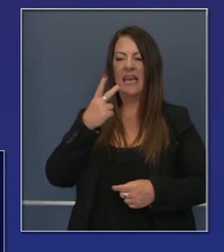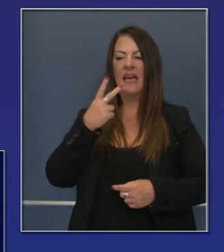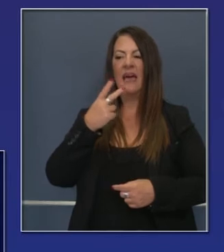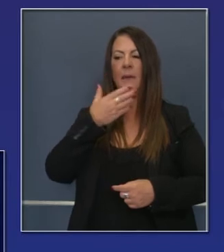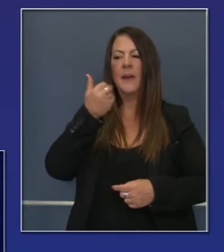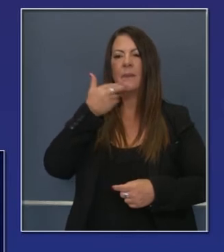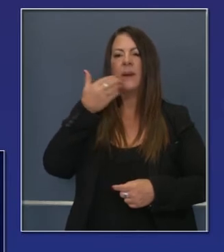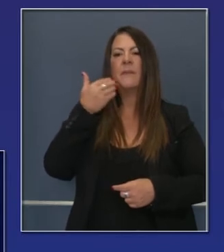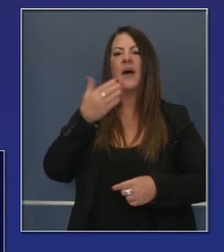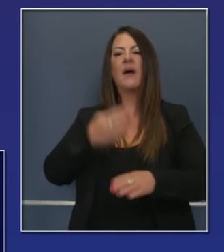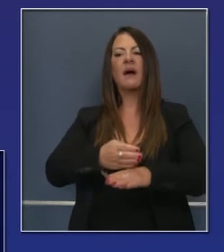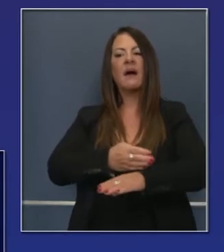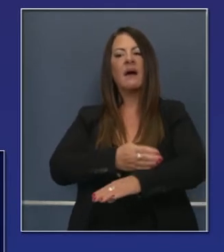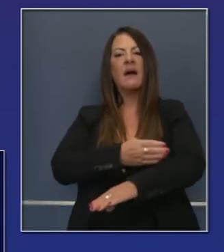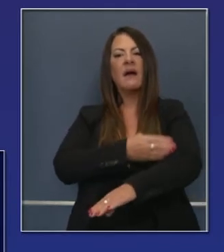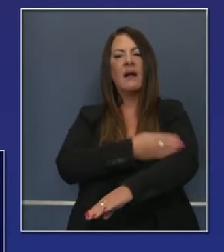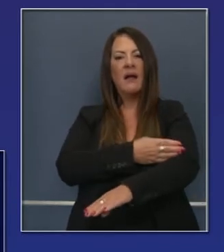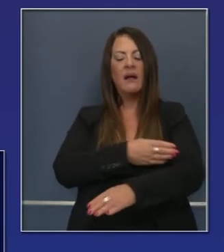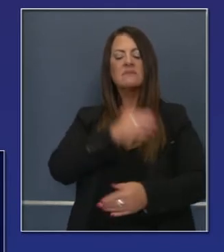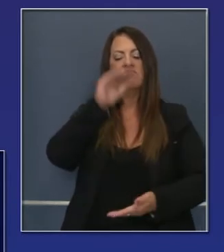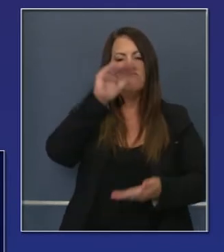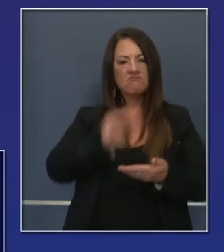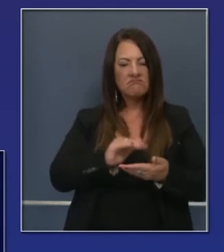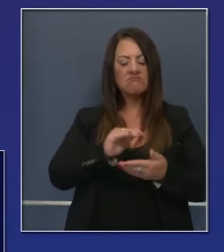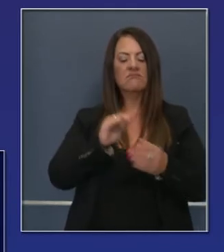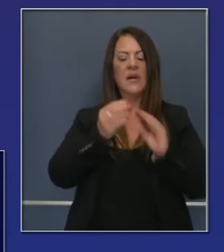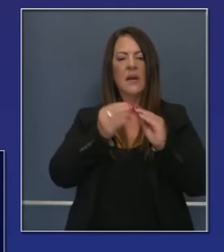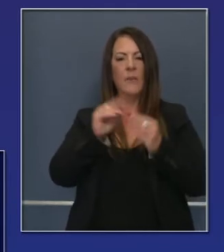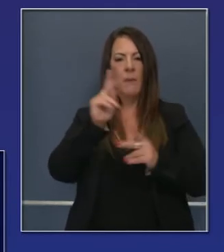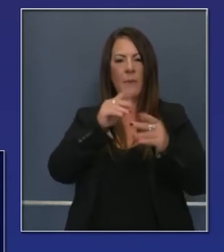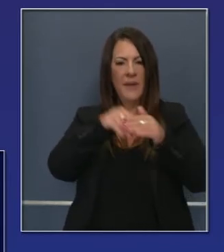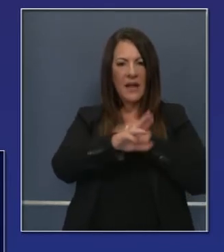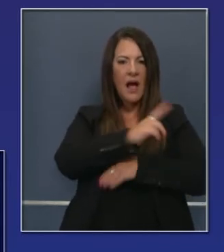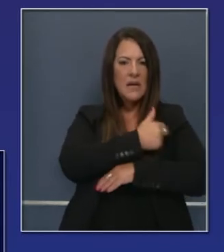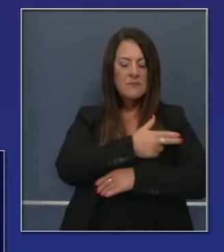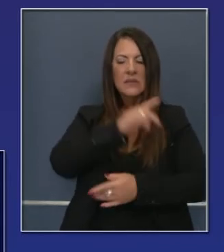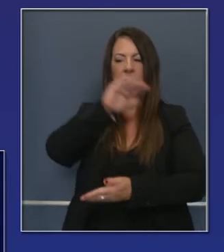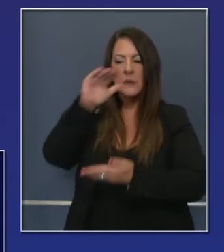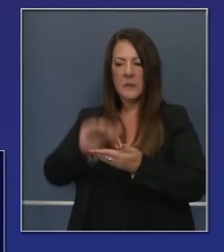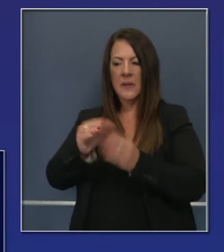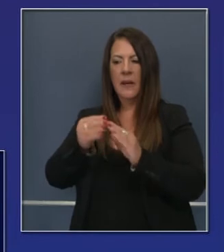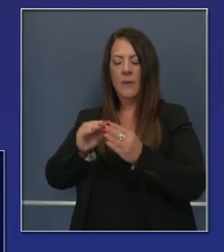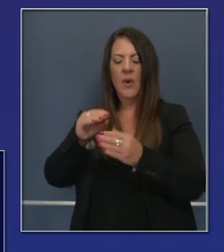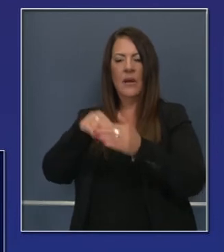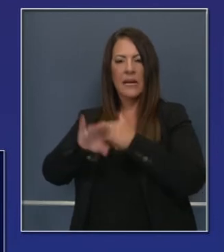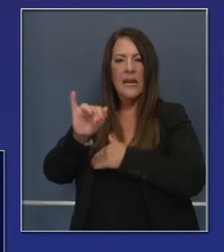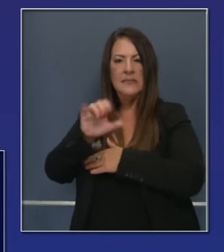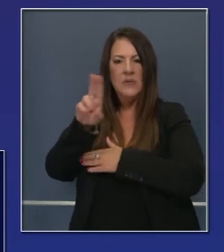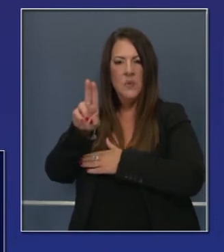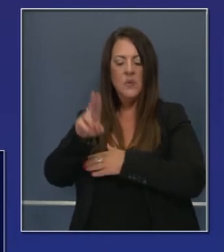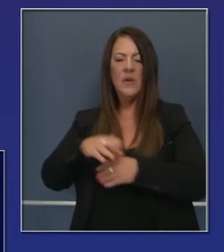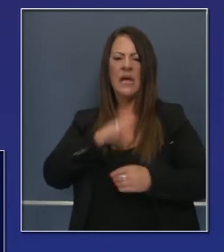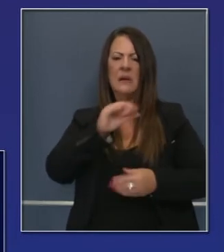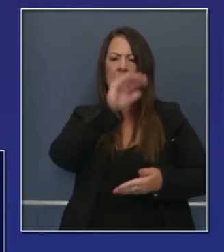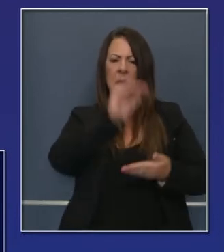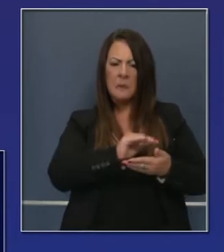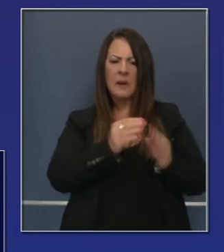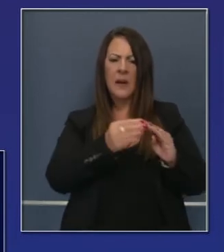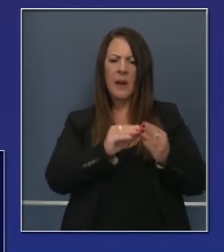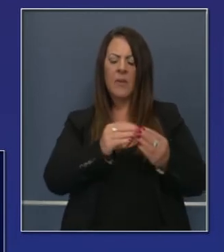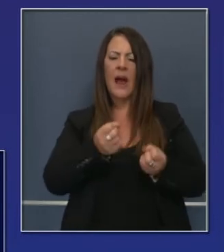en hospitalizaciones y en cuidado intensivo y progreso real en estabilidad. También ciertamente